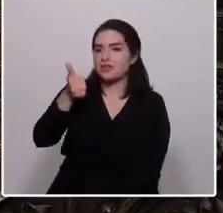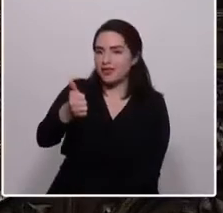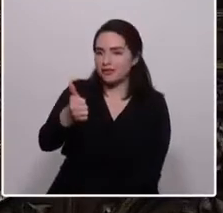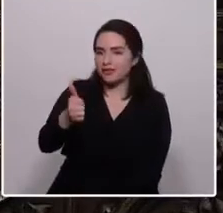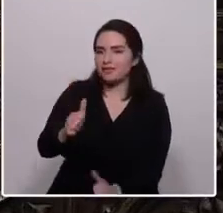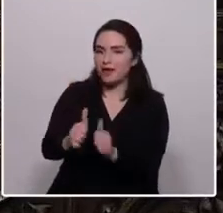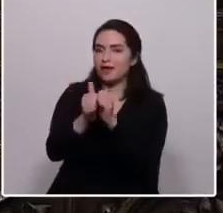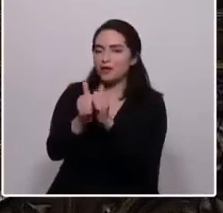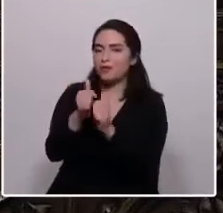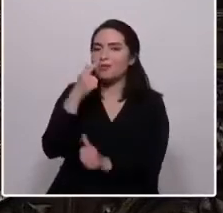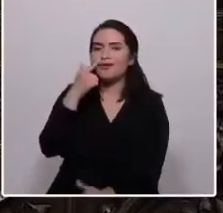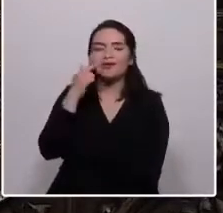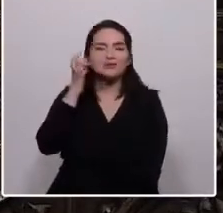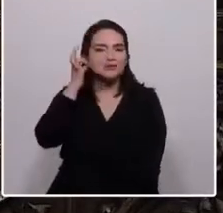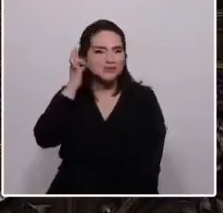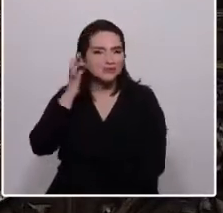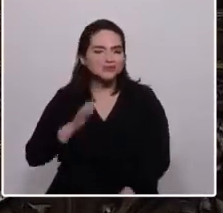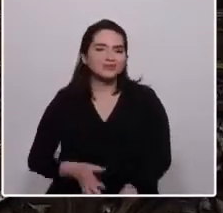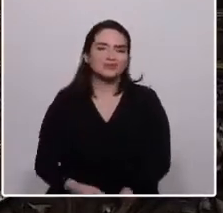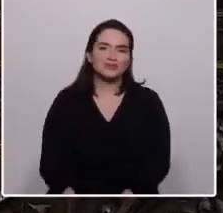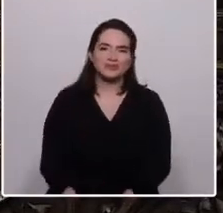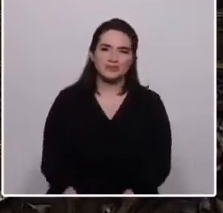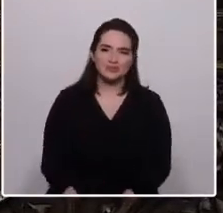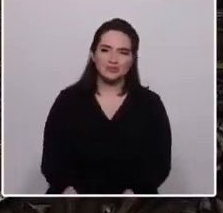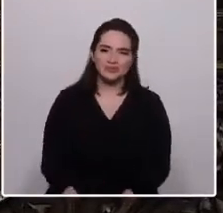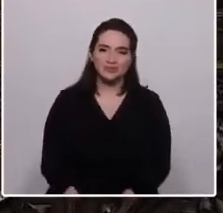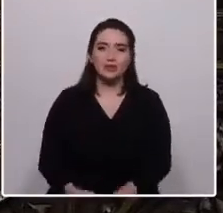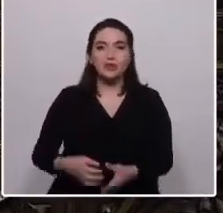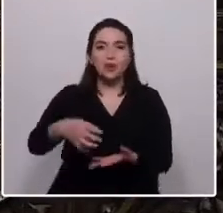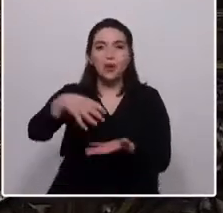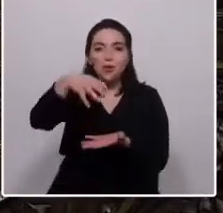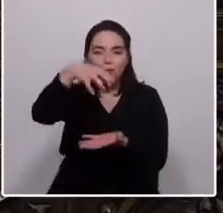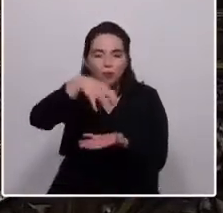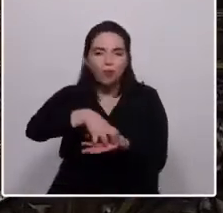compañeros y compañeras, pueblos de Chile.